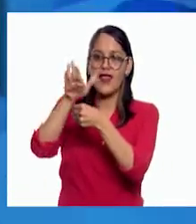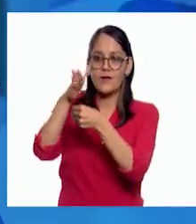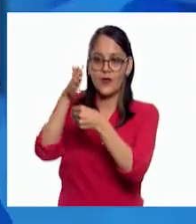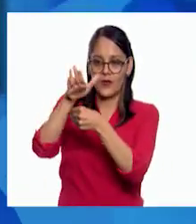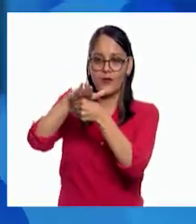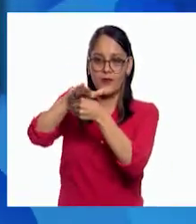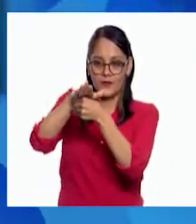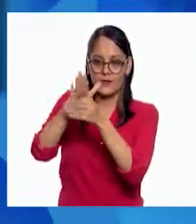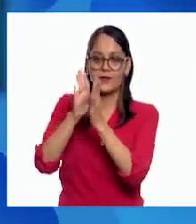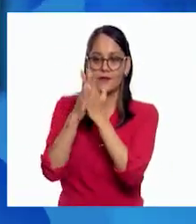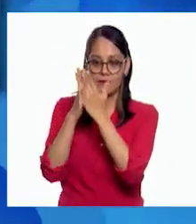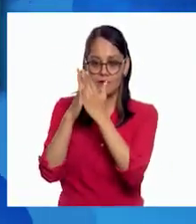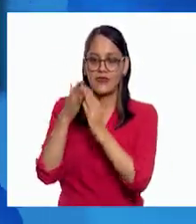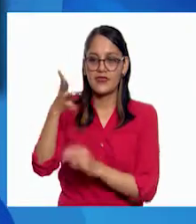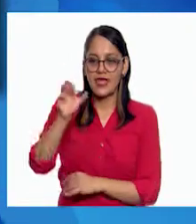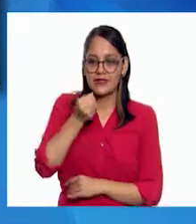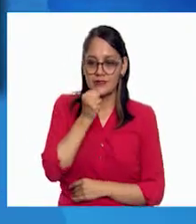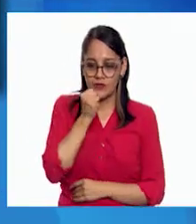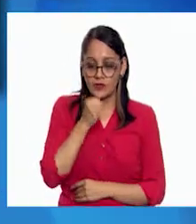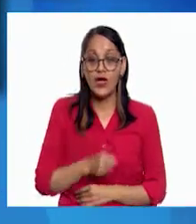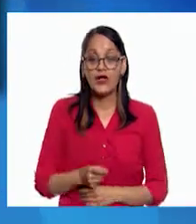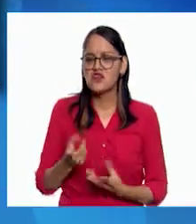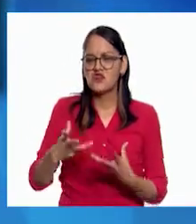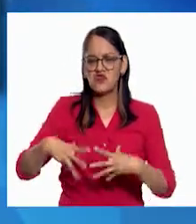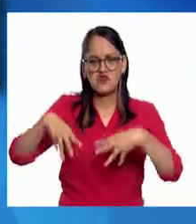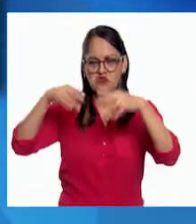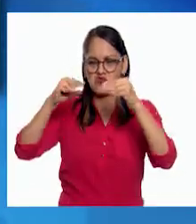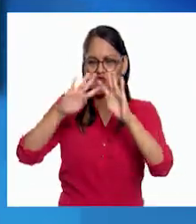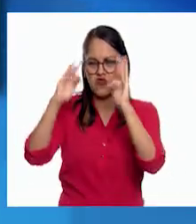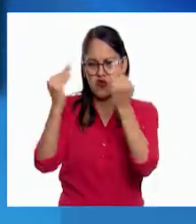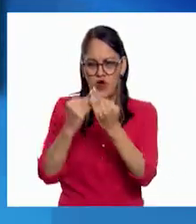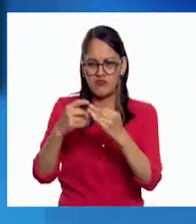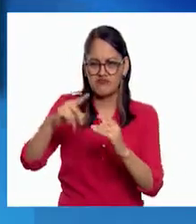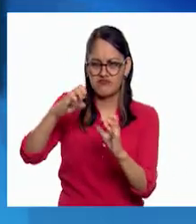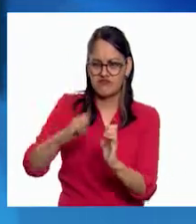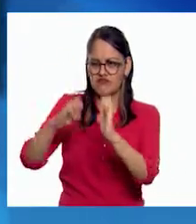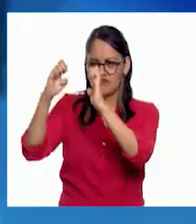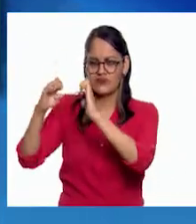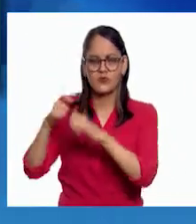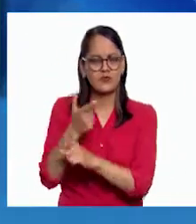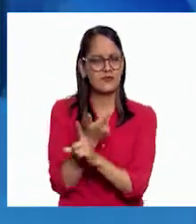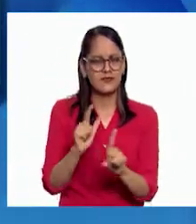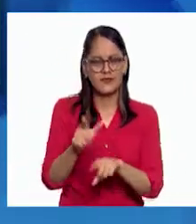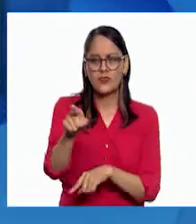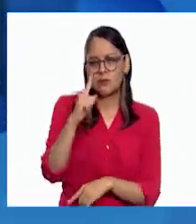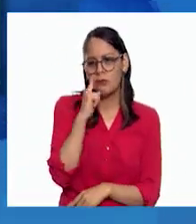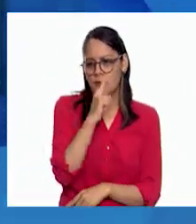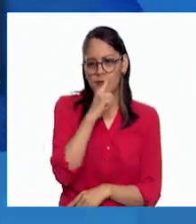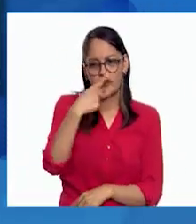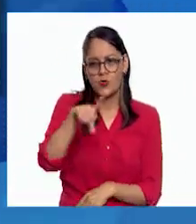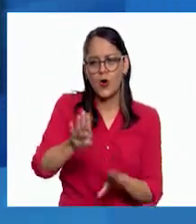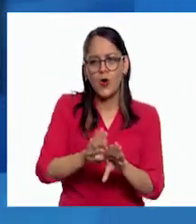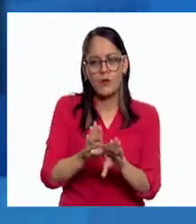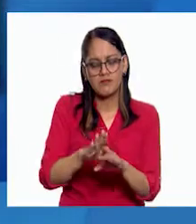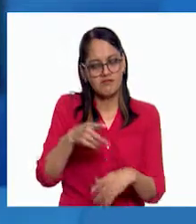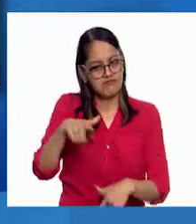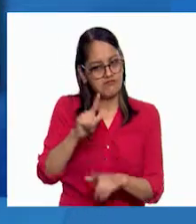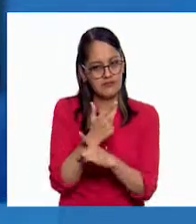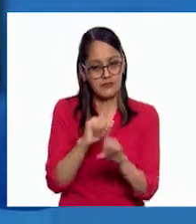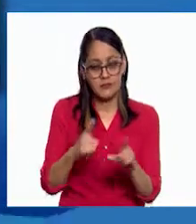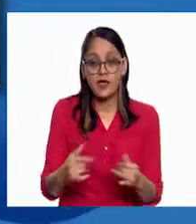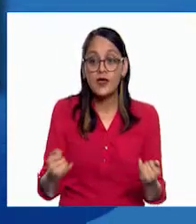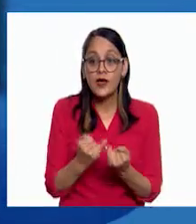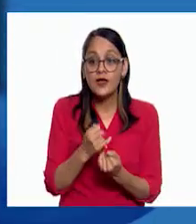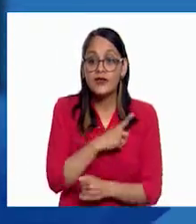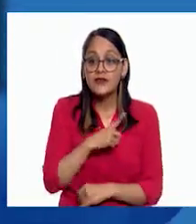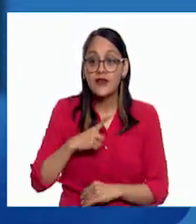La torre puede tener cualquier forma. Puedes crearla como mejor creas que funcionará. Pero debe ser al menos tan